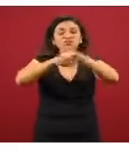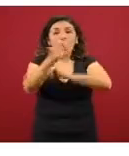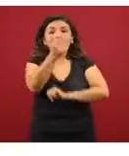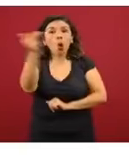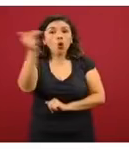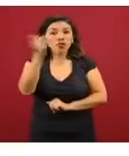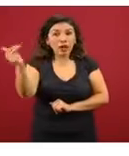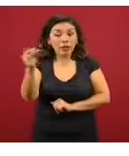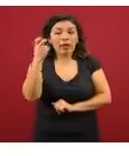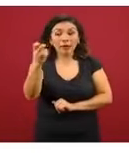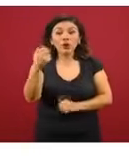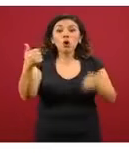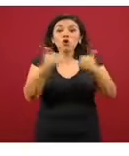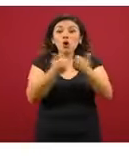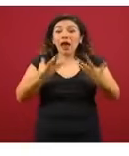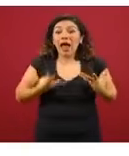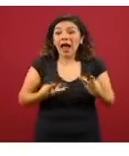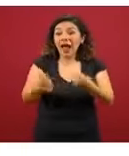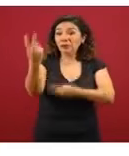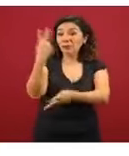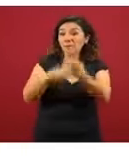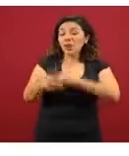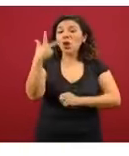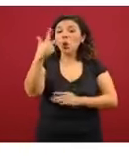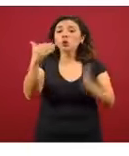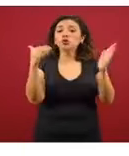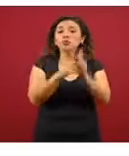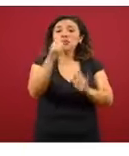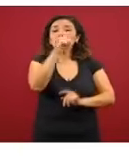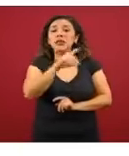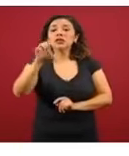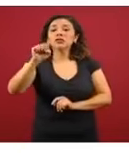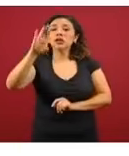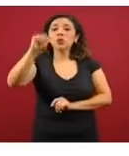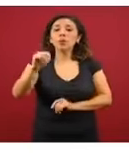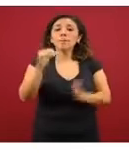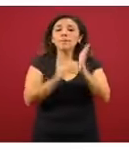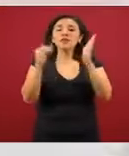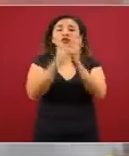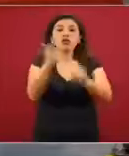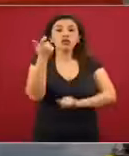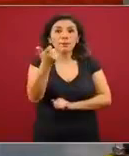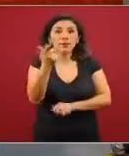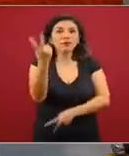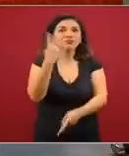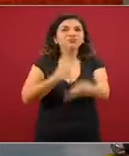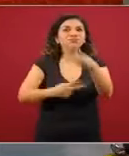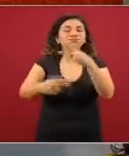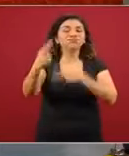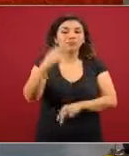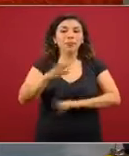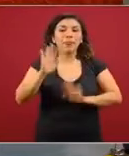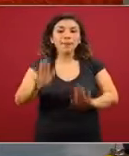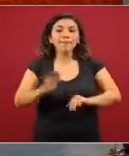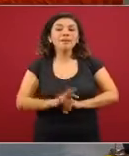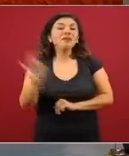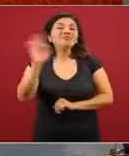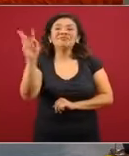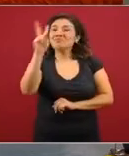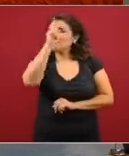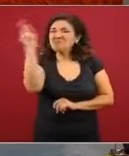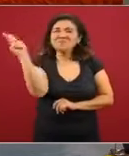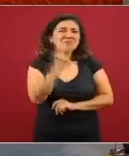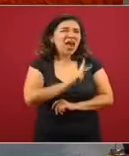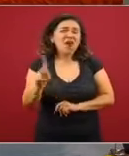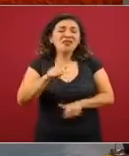correspondiente derrama de 8 mil 169 millones de pesos. Y, pues, el peor escenario